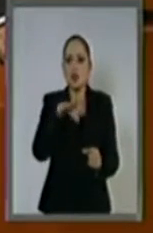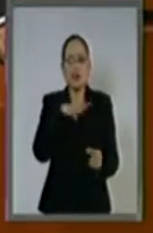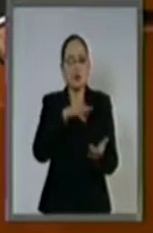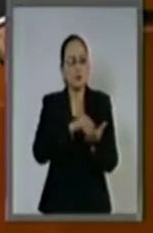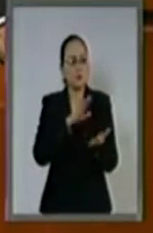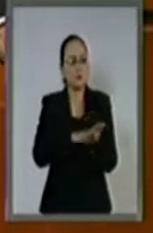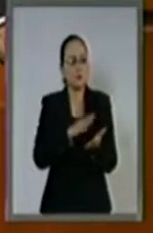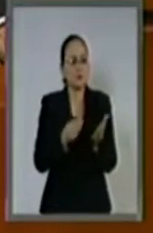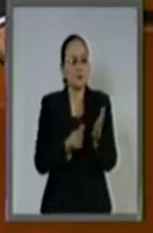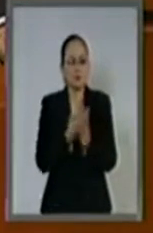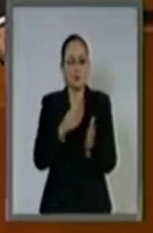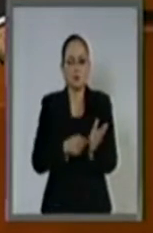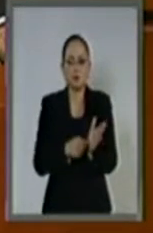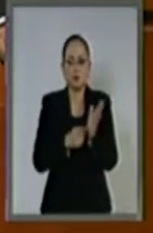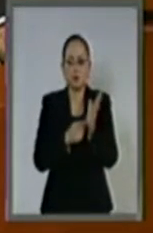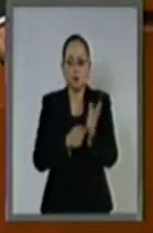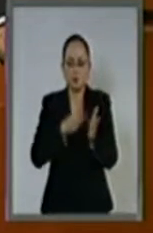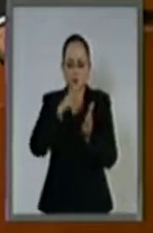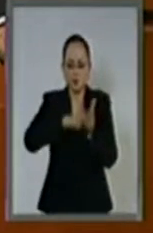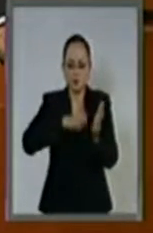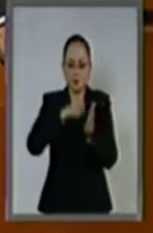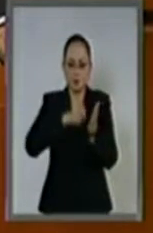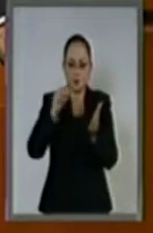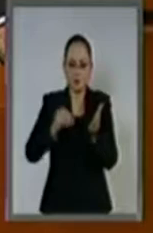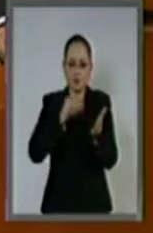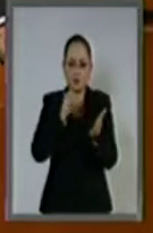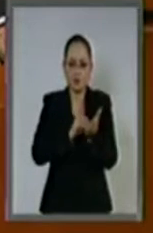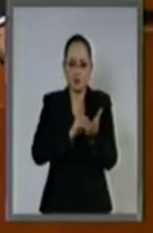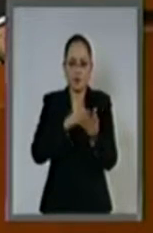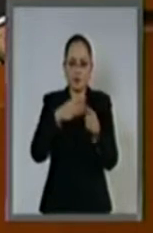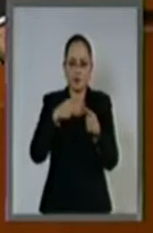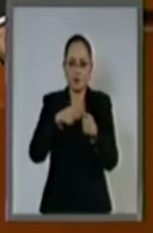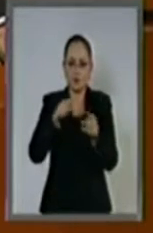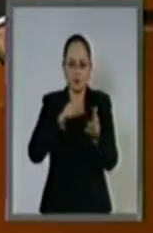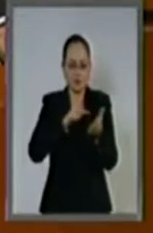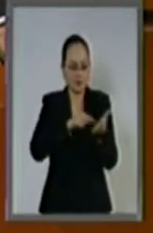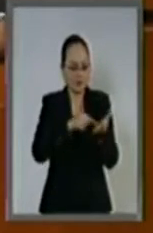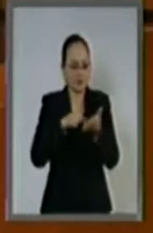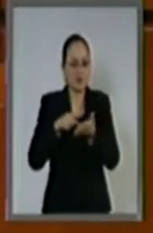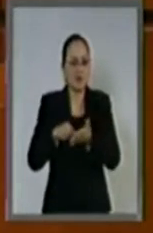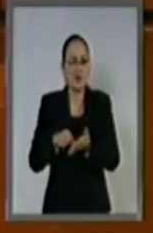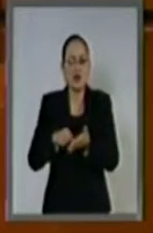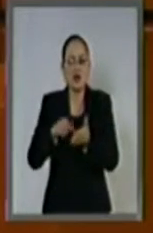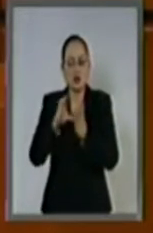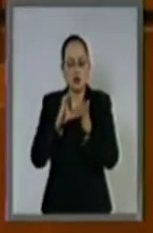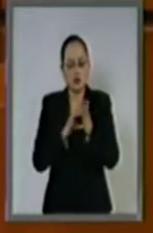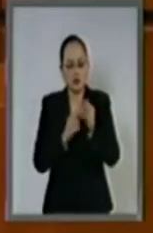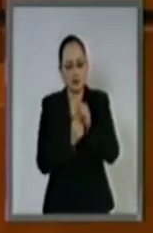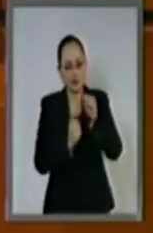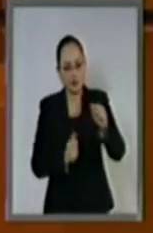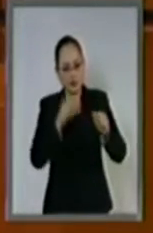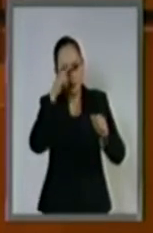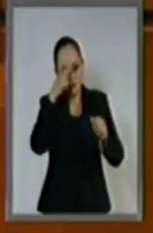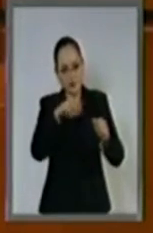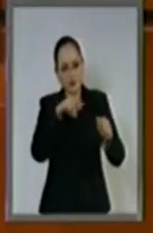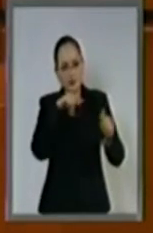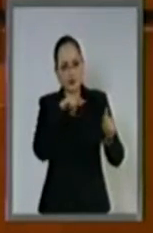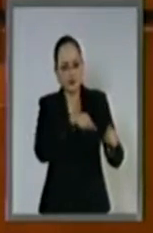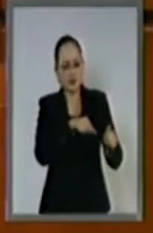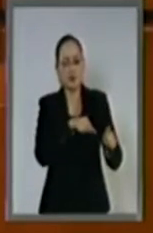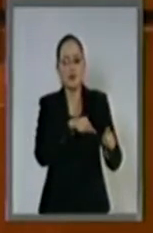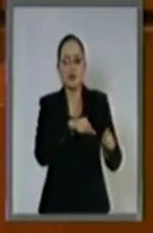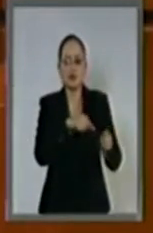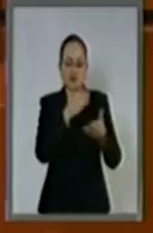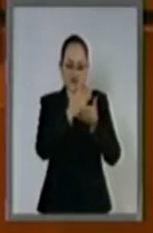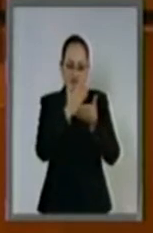decreto por el que se reforman, adicionan y derogan diversas instituciones de la Constitución Política de los Estados Unidos